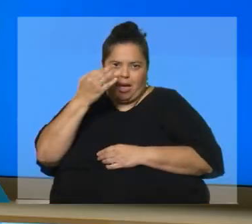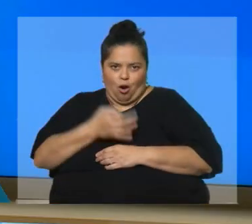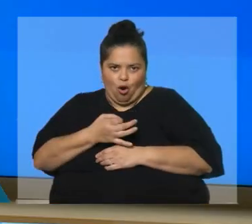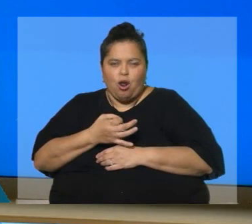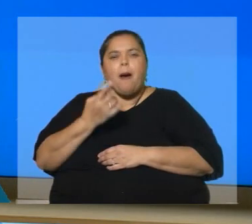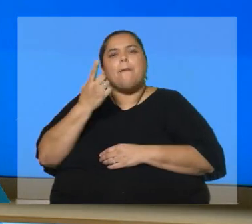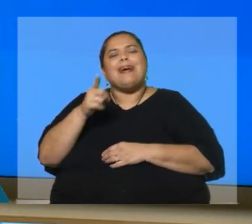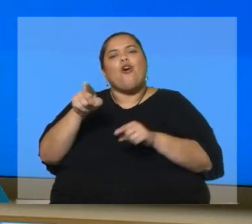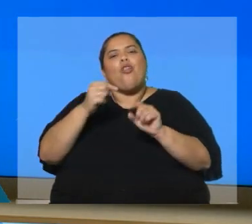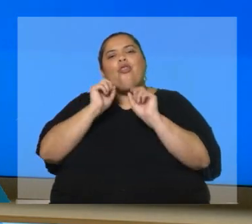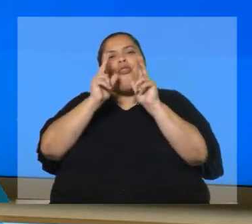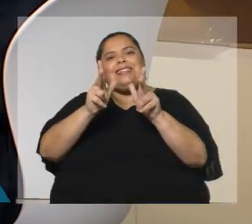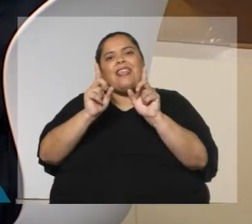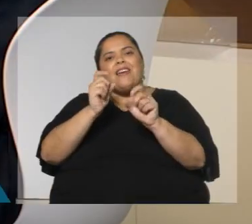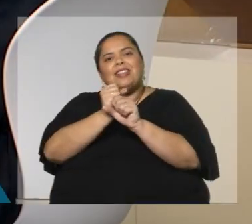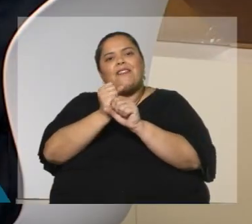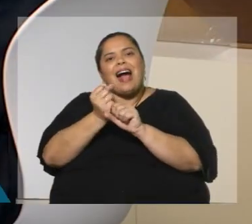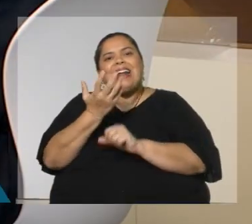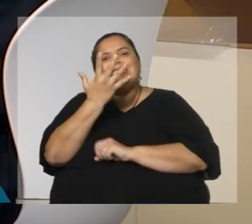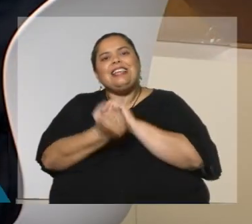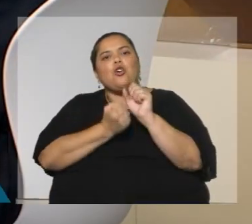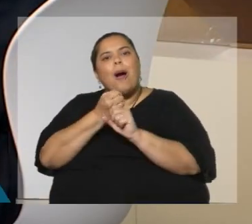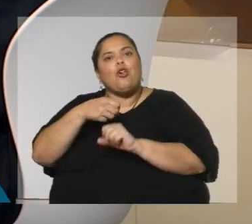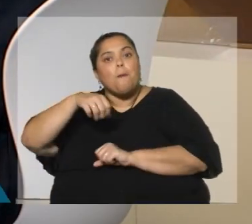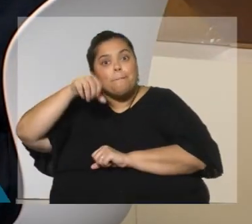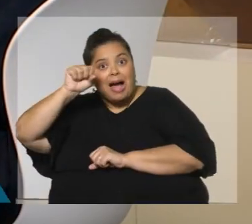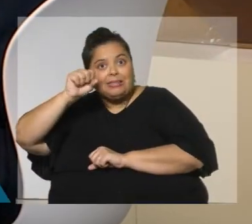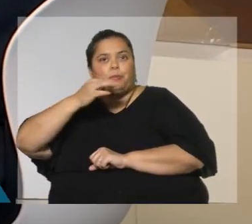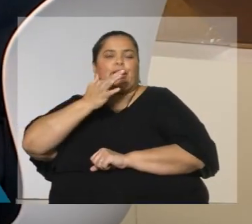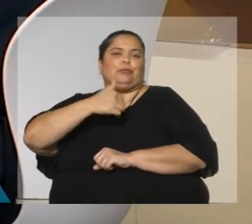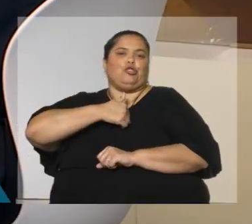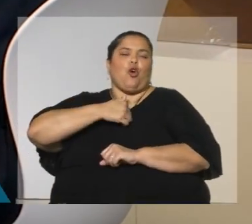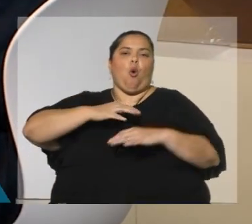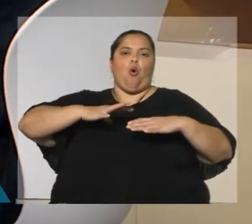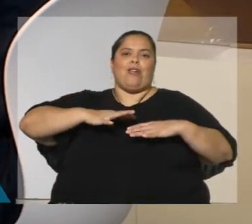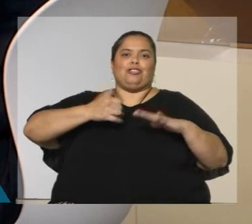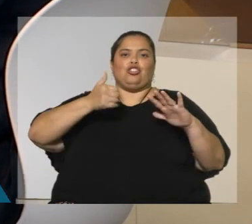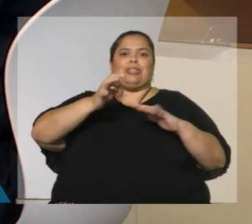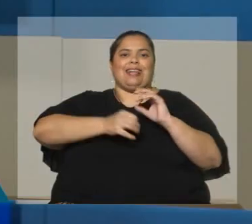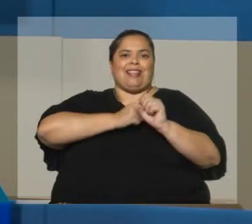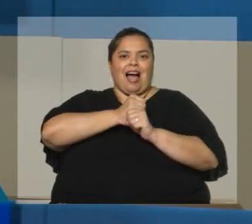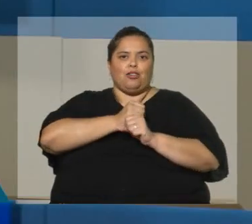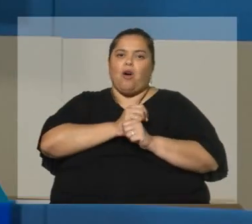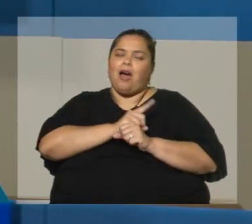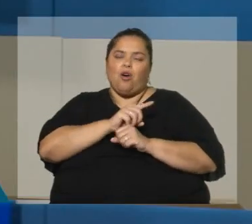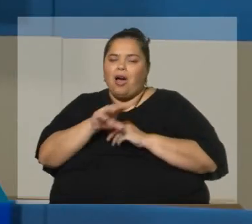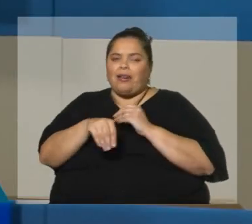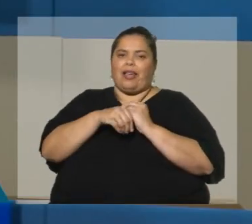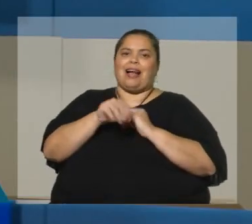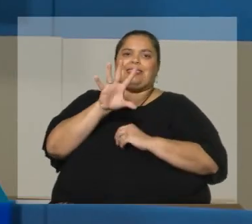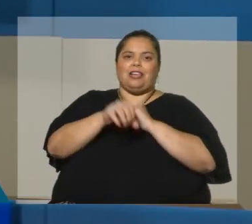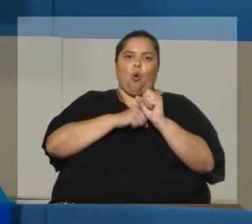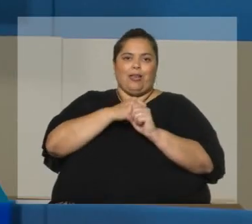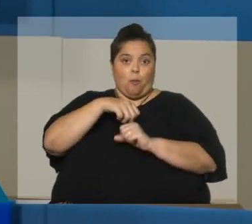que dicen es que hay que trabajar 5 años más para cobrar, igual que yo hoy me jubilaré a los 60. Ahí está la... Sí, eso sí, eso sí.